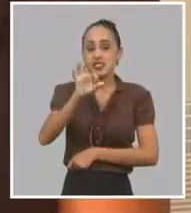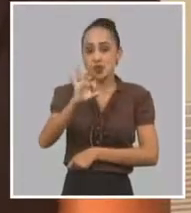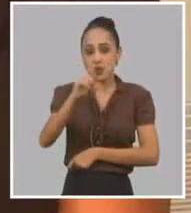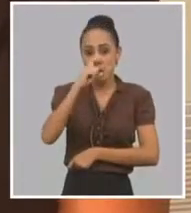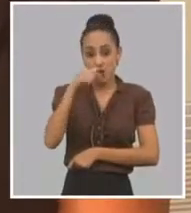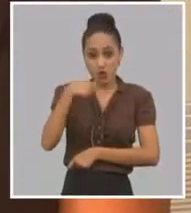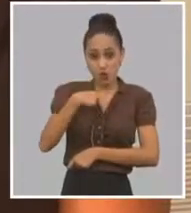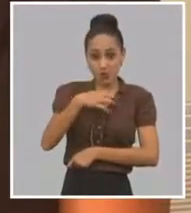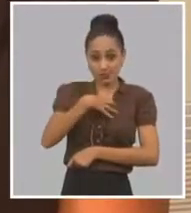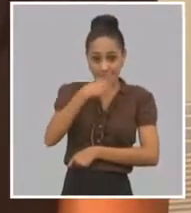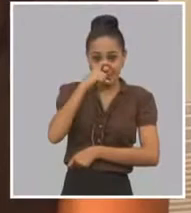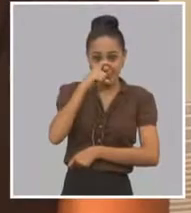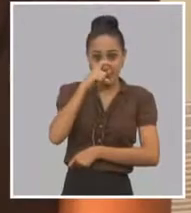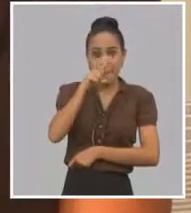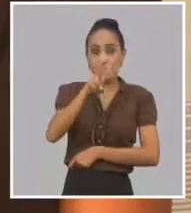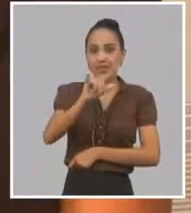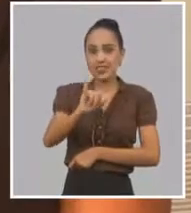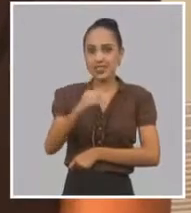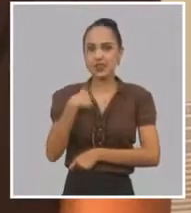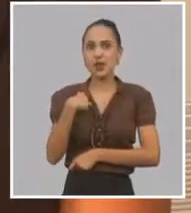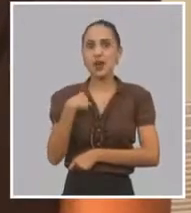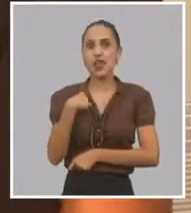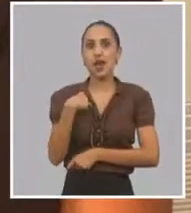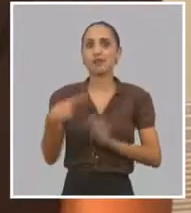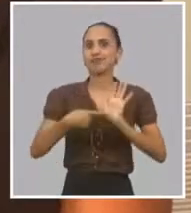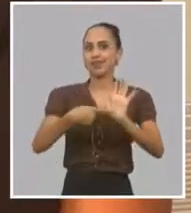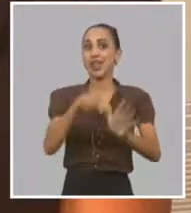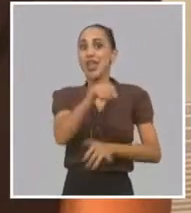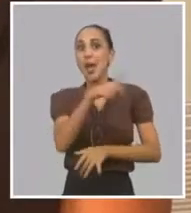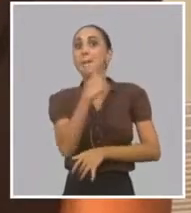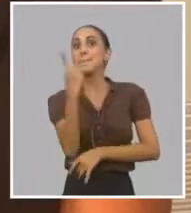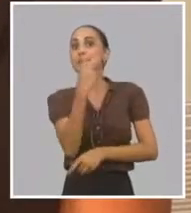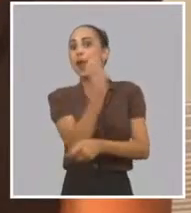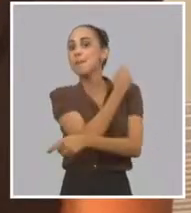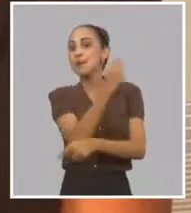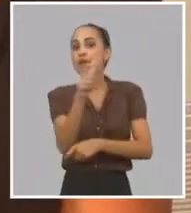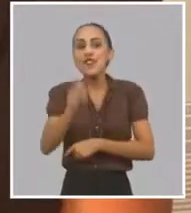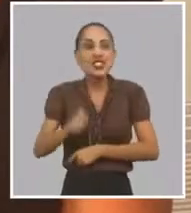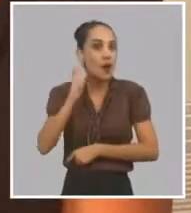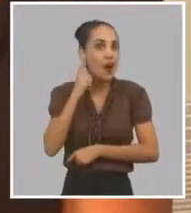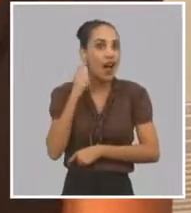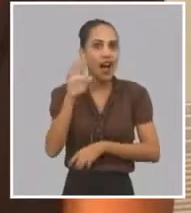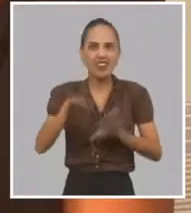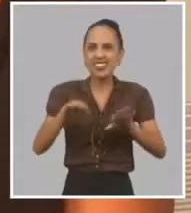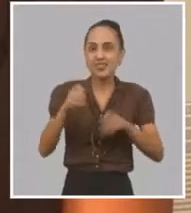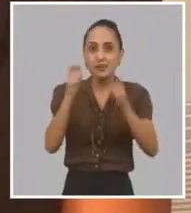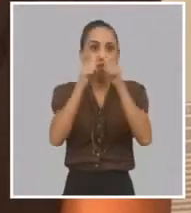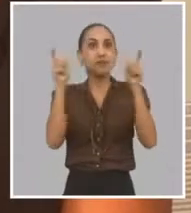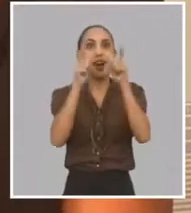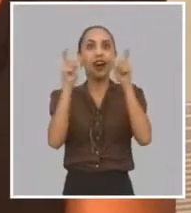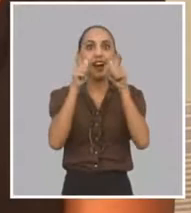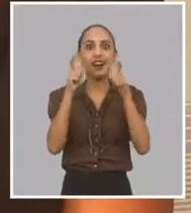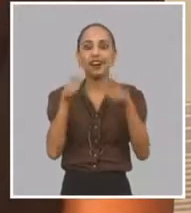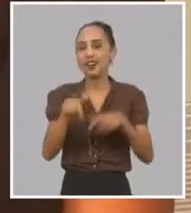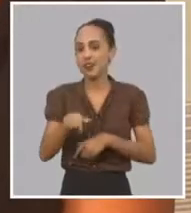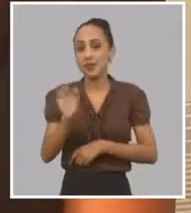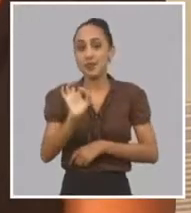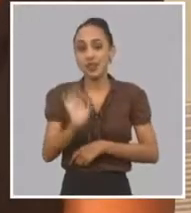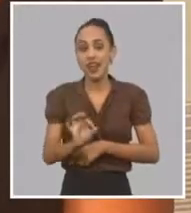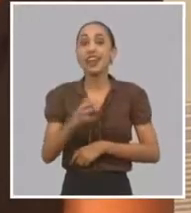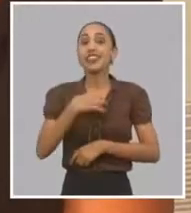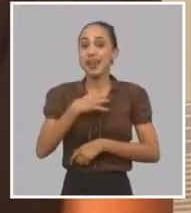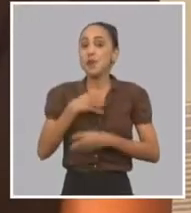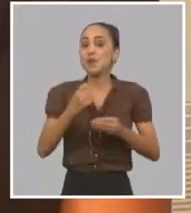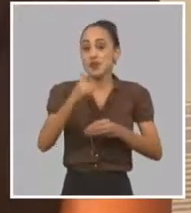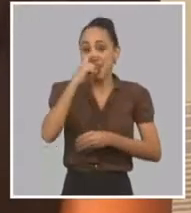por eso cuando me presenta como su primera profesora, a veces un poco nos asustamos, pensamos que tenemos muchos años, realmente